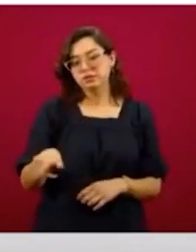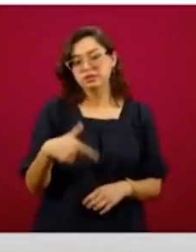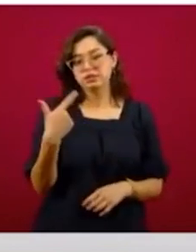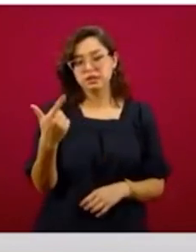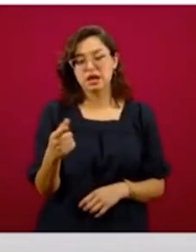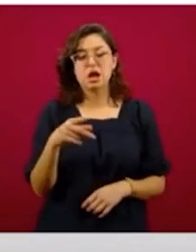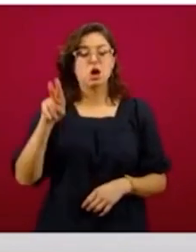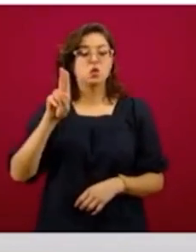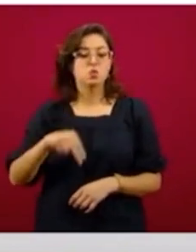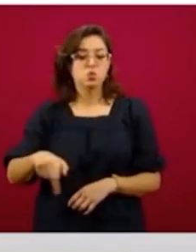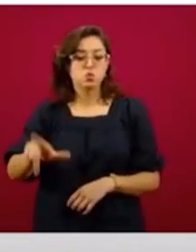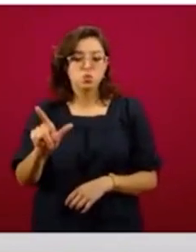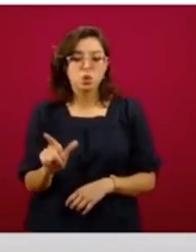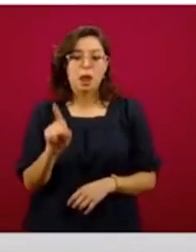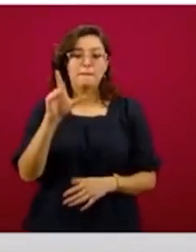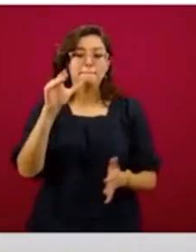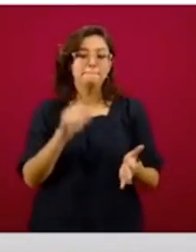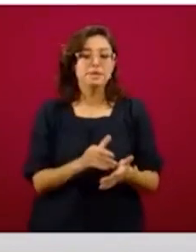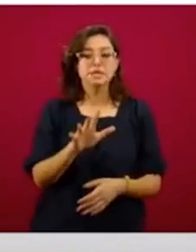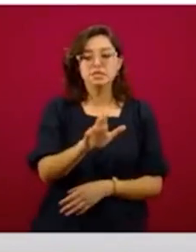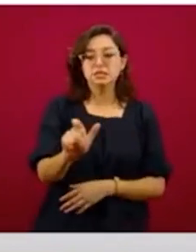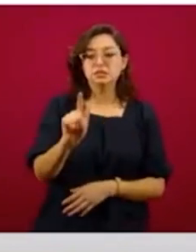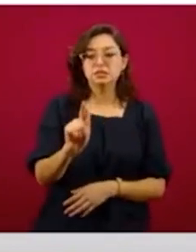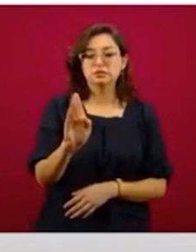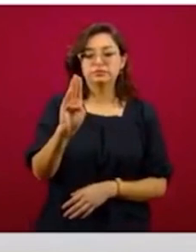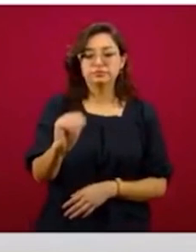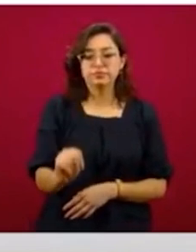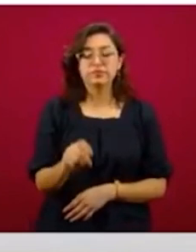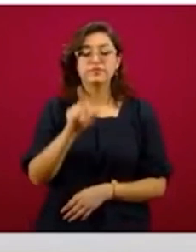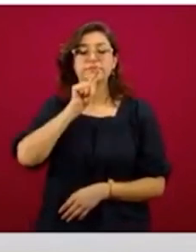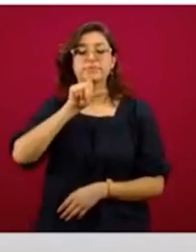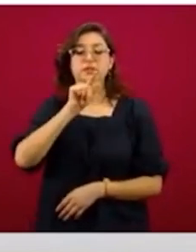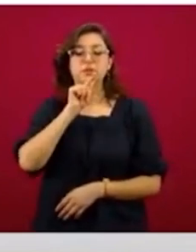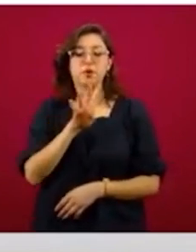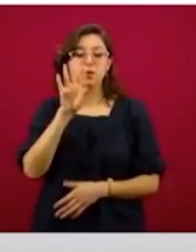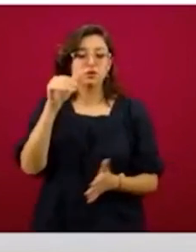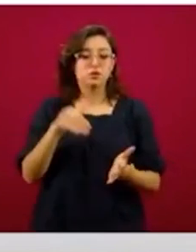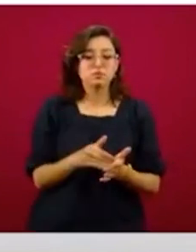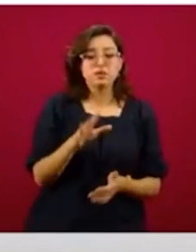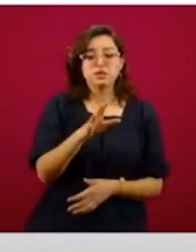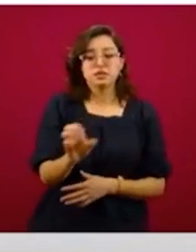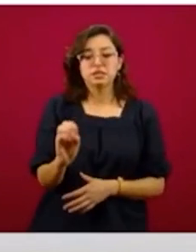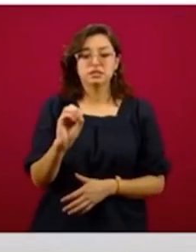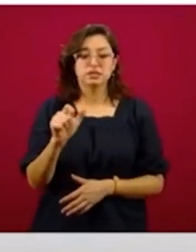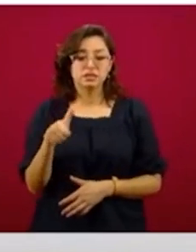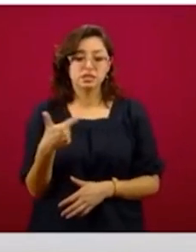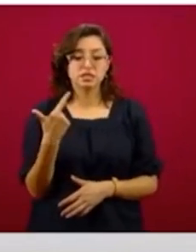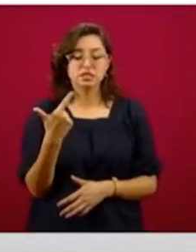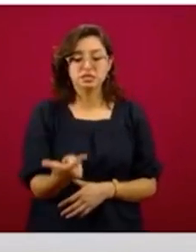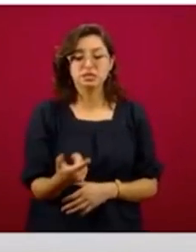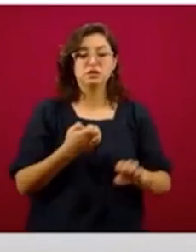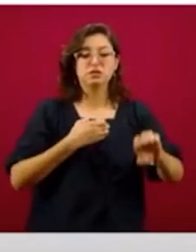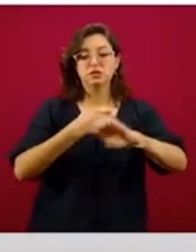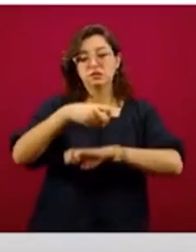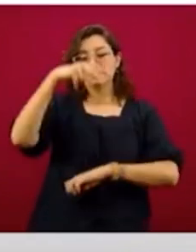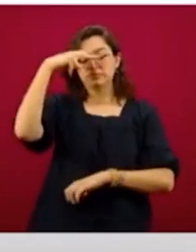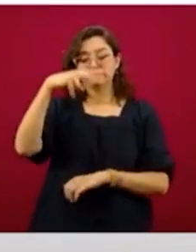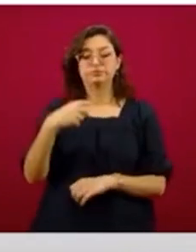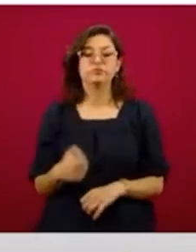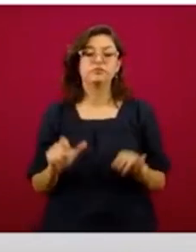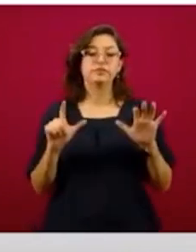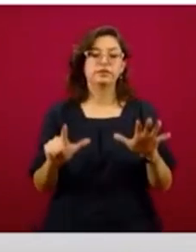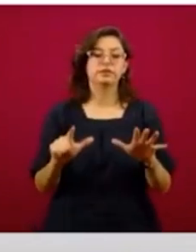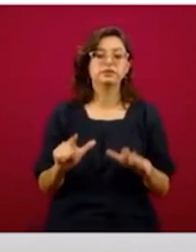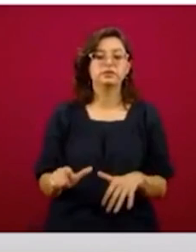León mil 579, en Jalisco cuatro mil 507 y en el Estado de